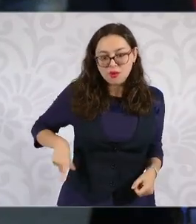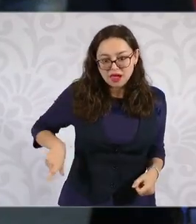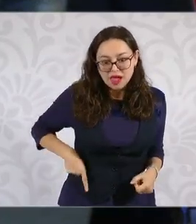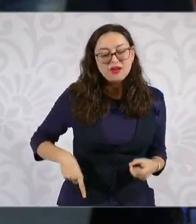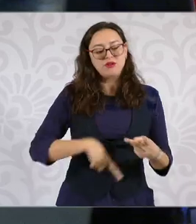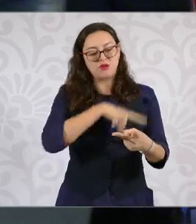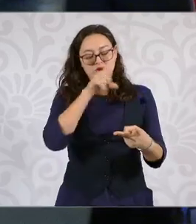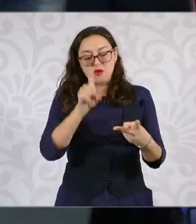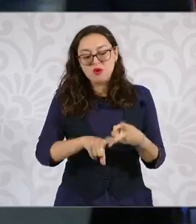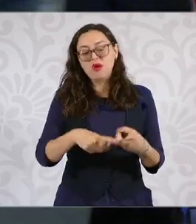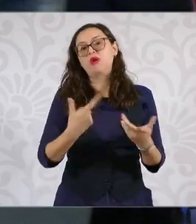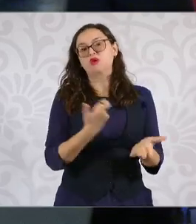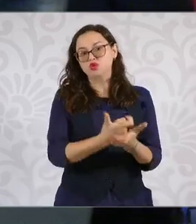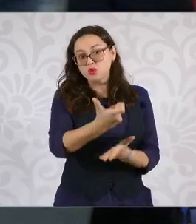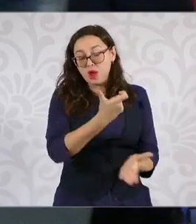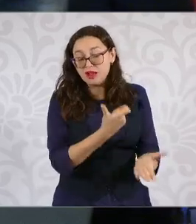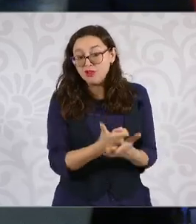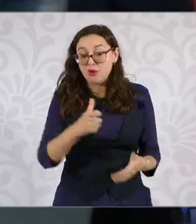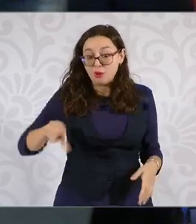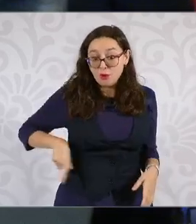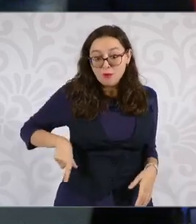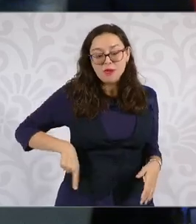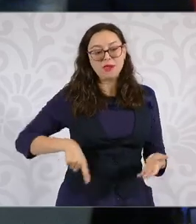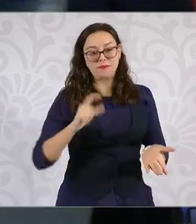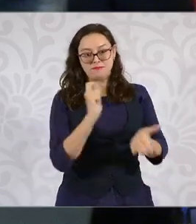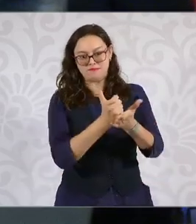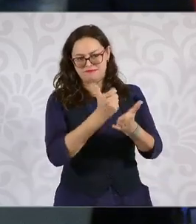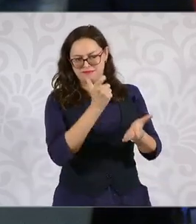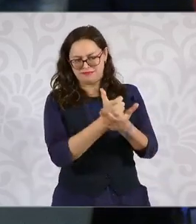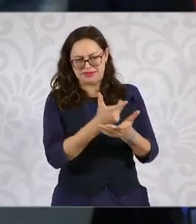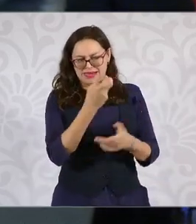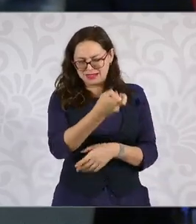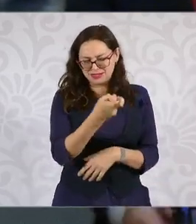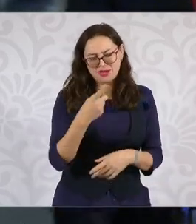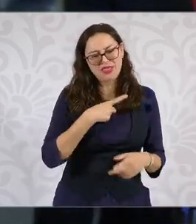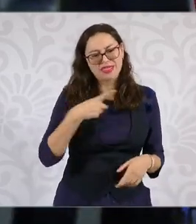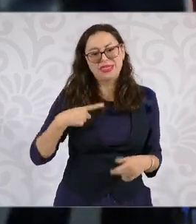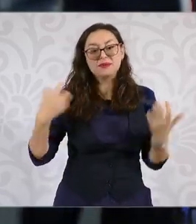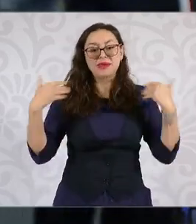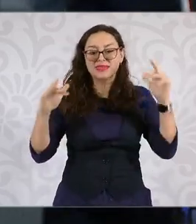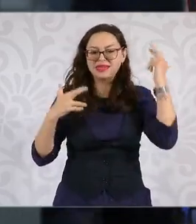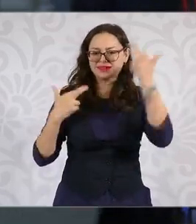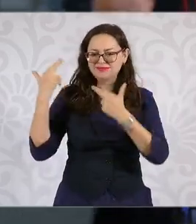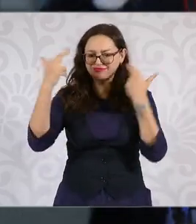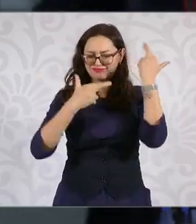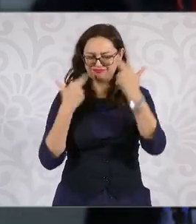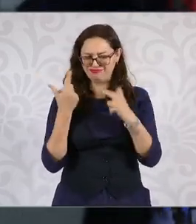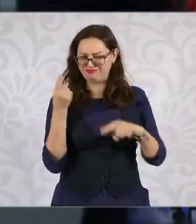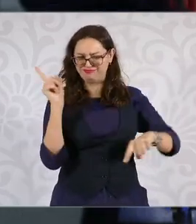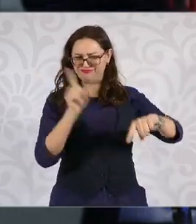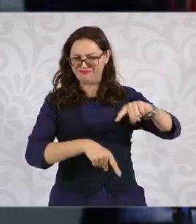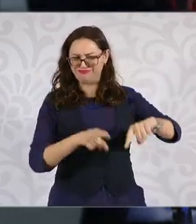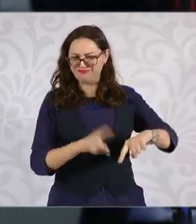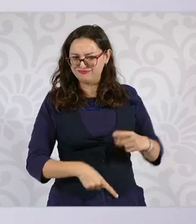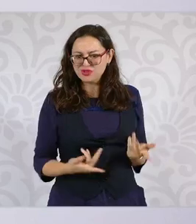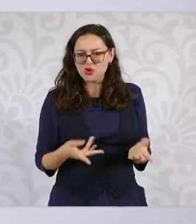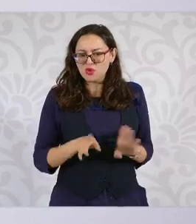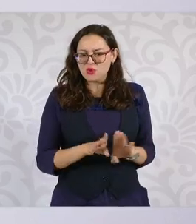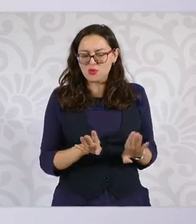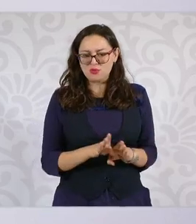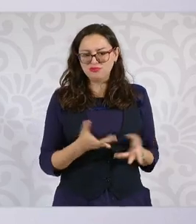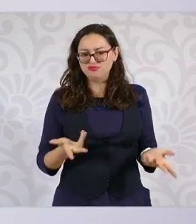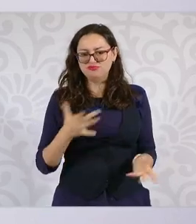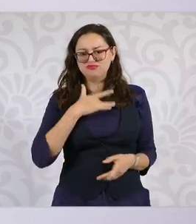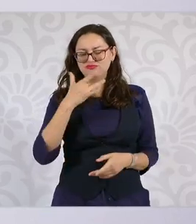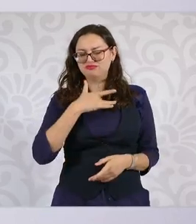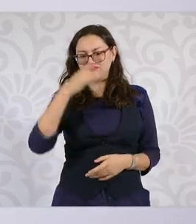Podría haber a lo mejor una revisión para que no hubiera esta tal vez duplicidad y también pues qué opina en torno a que se den este tipo de cuestiones. Gracias,